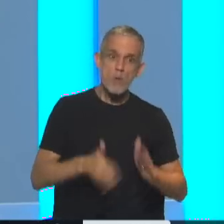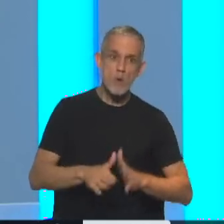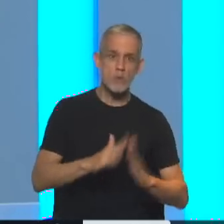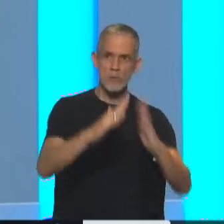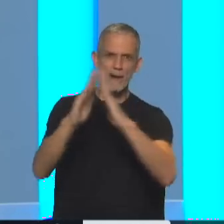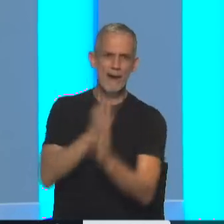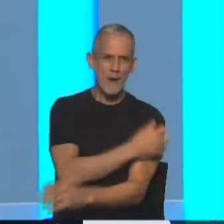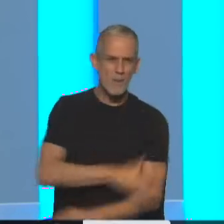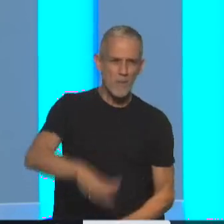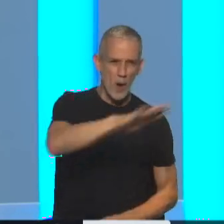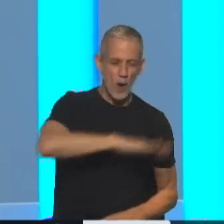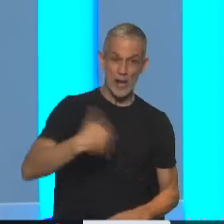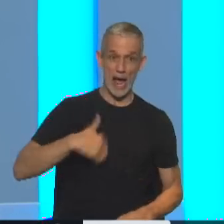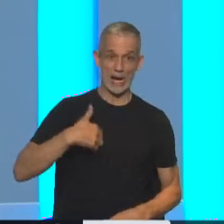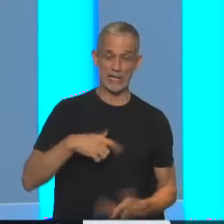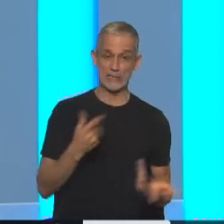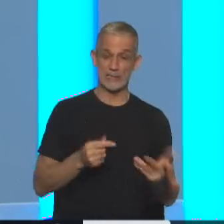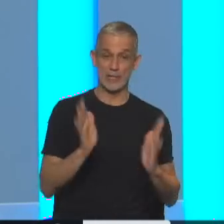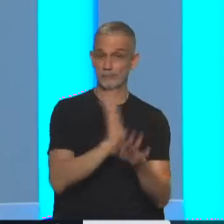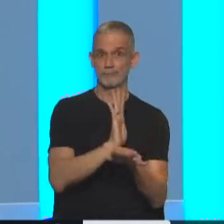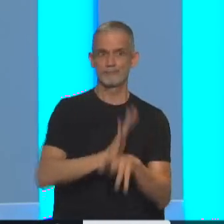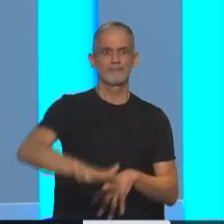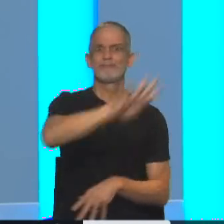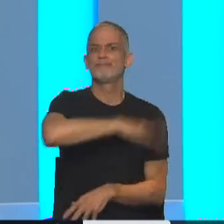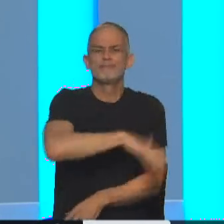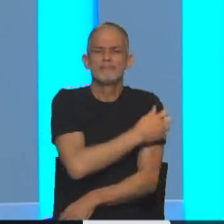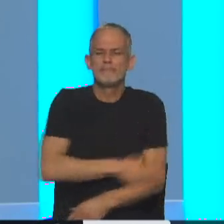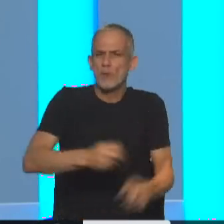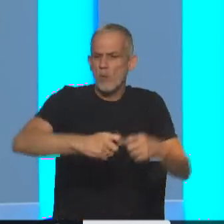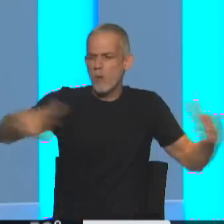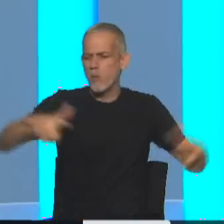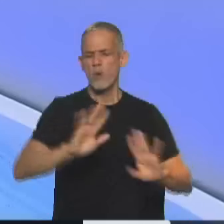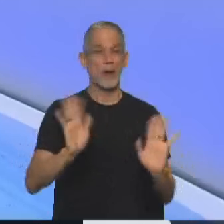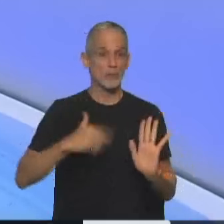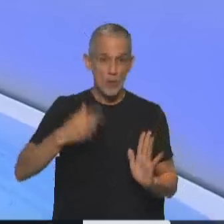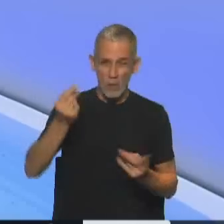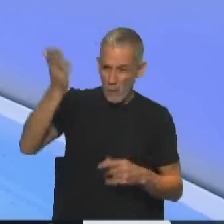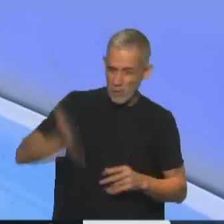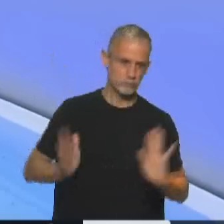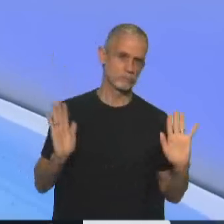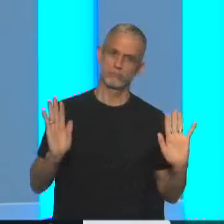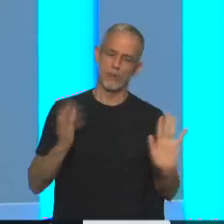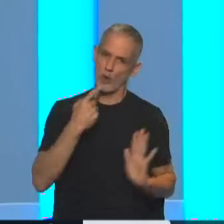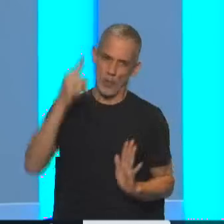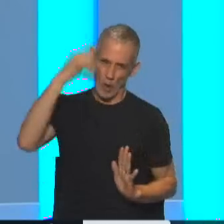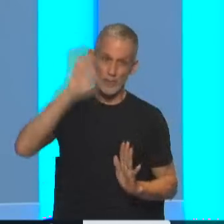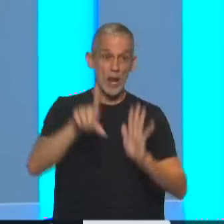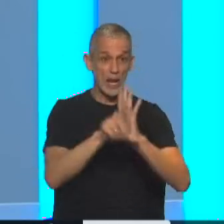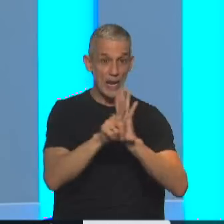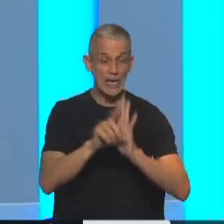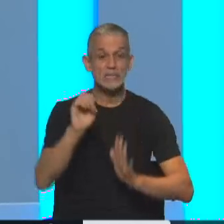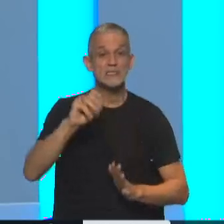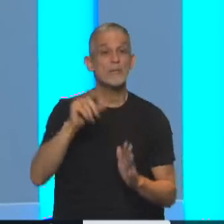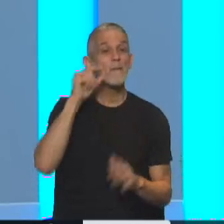hogares pobres, Argentina va a ser una villa de miseria. Bueno, no voy a hacer ningún tipo de valoración, solamente voy a decir que hay una ley que se llama la Ley